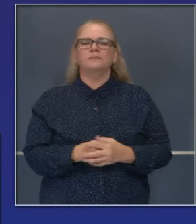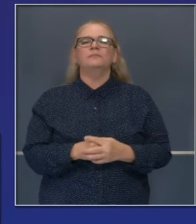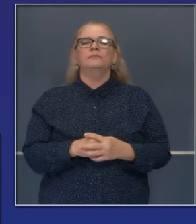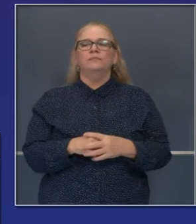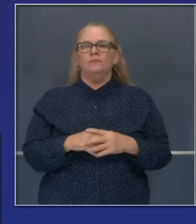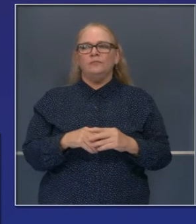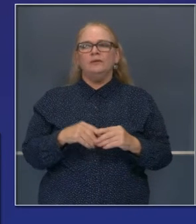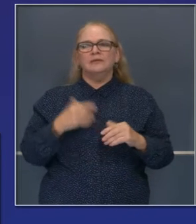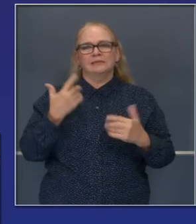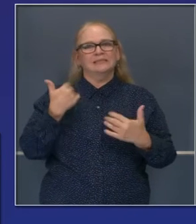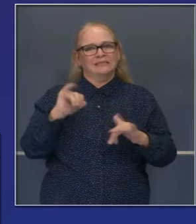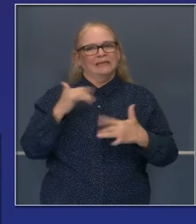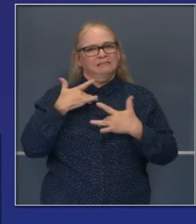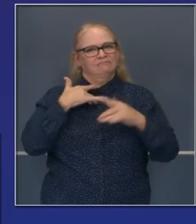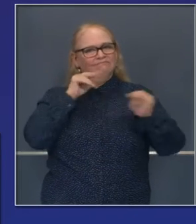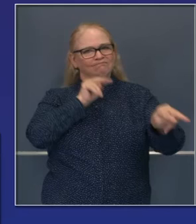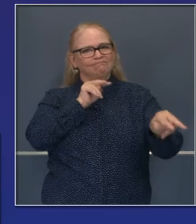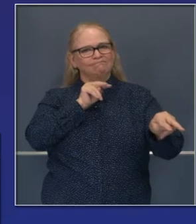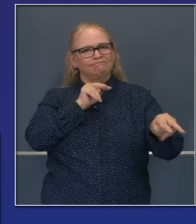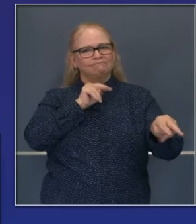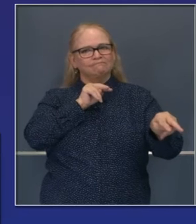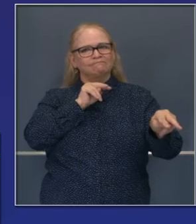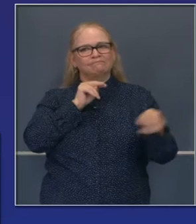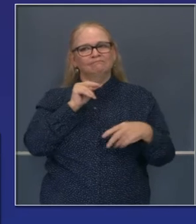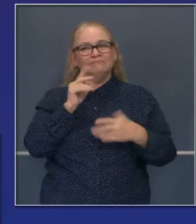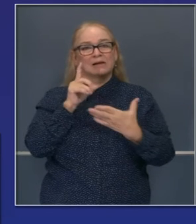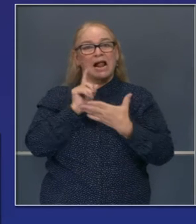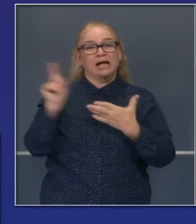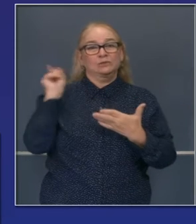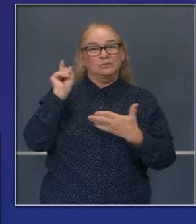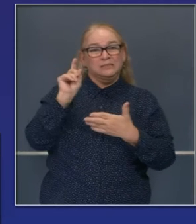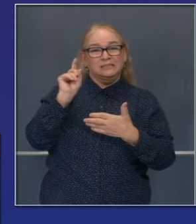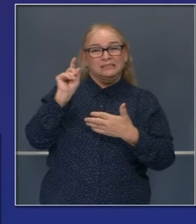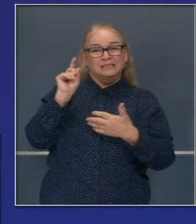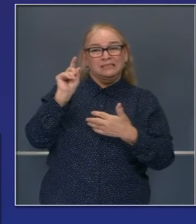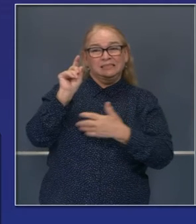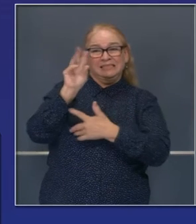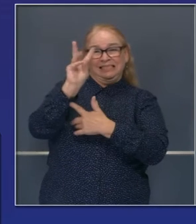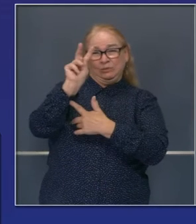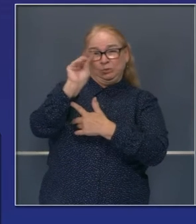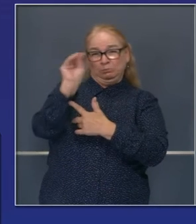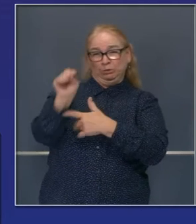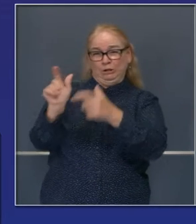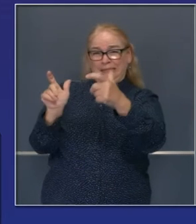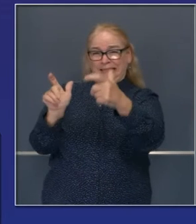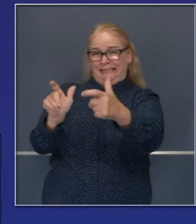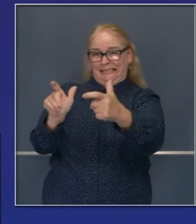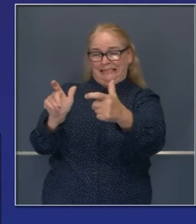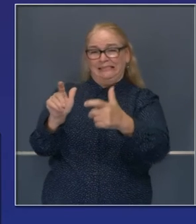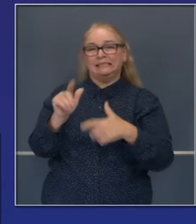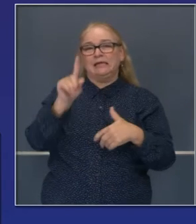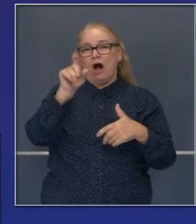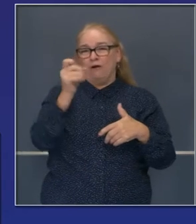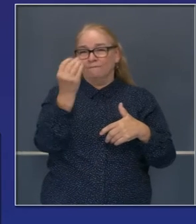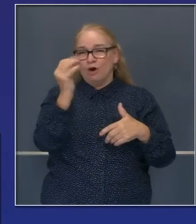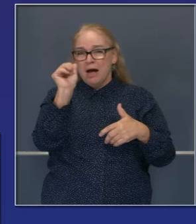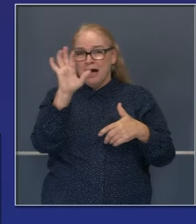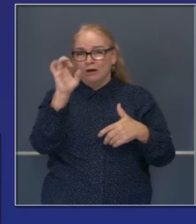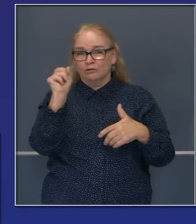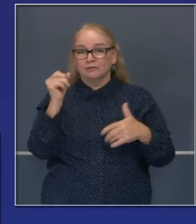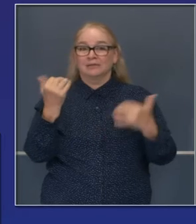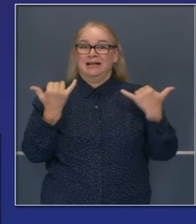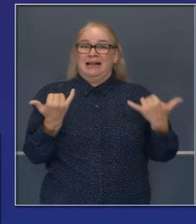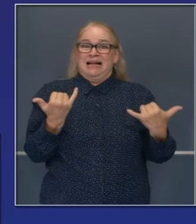mucha angustia y preocupación en el condado de Los Ángeles, el incendio de Bobcat, en el cual se hizo un progreso considerable de